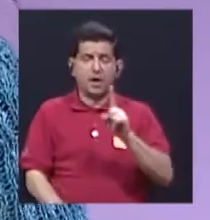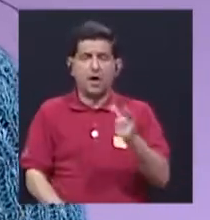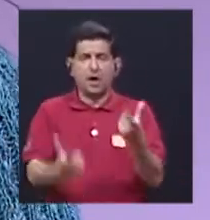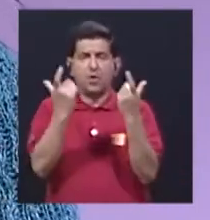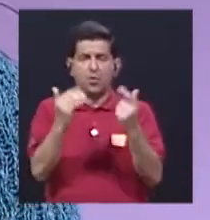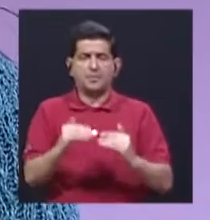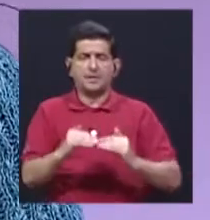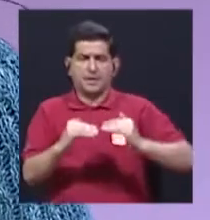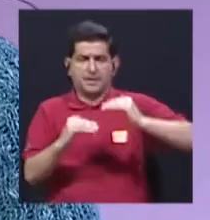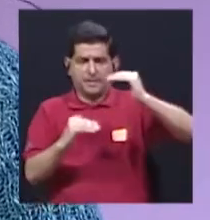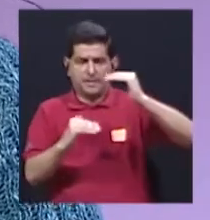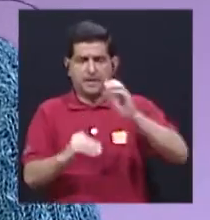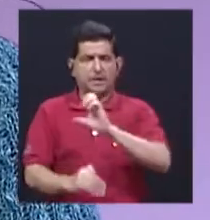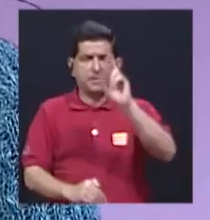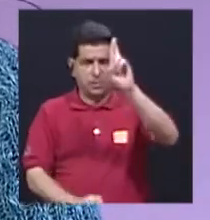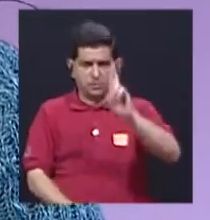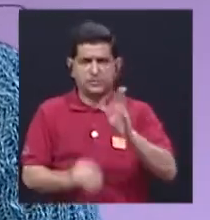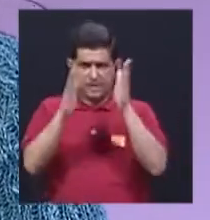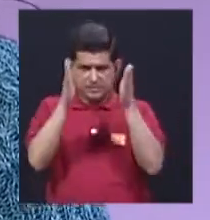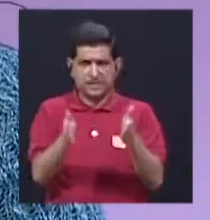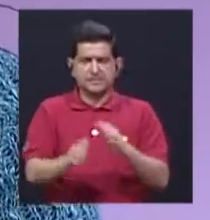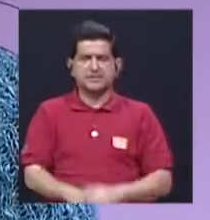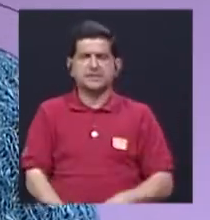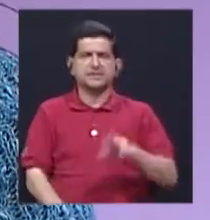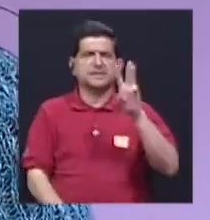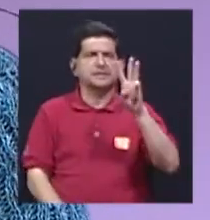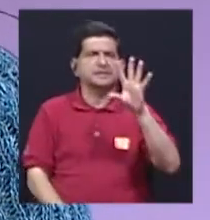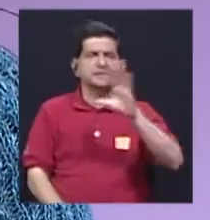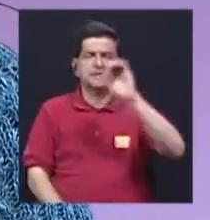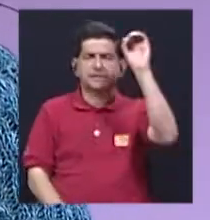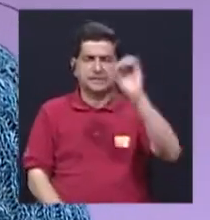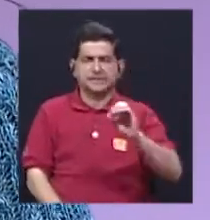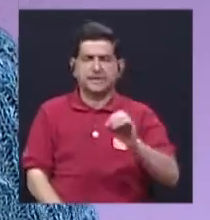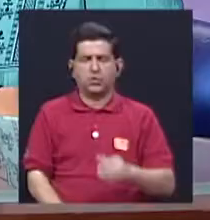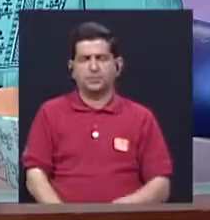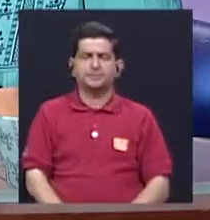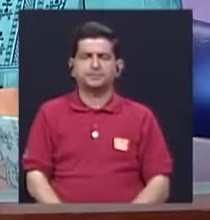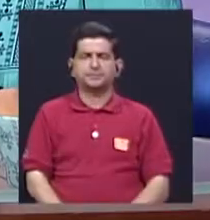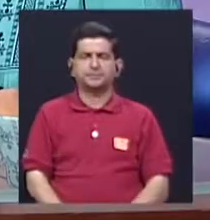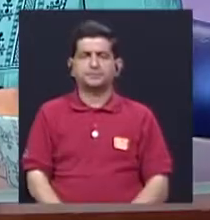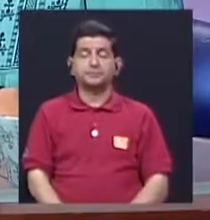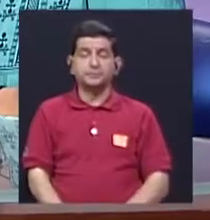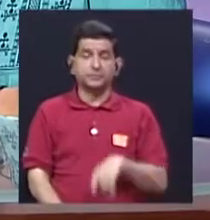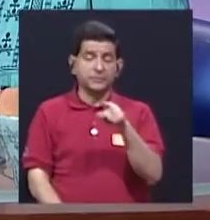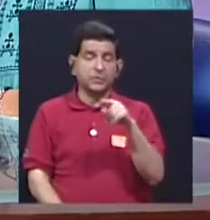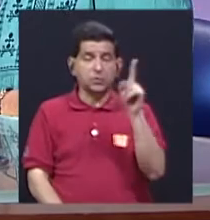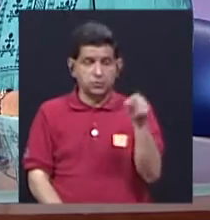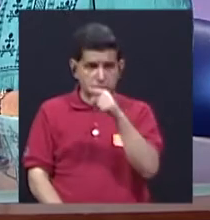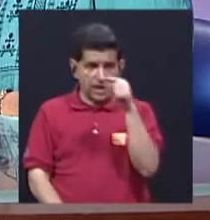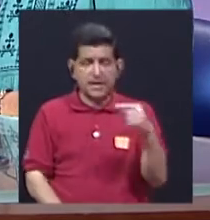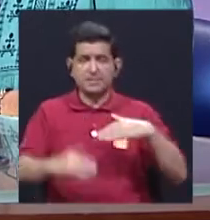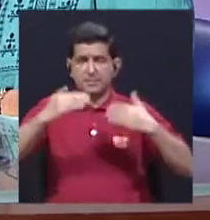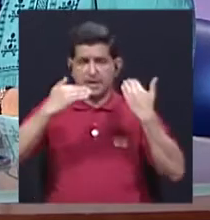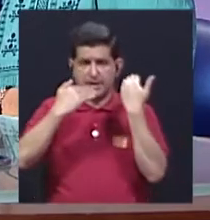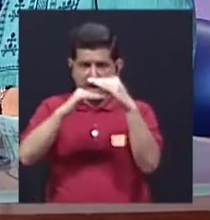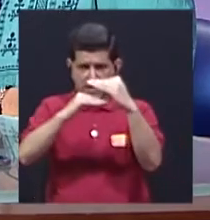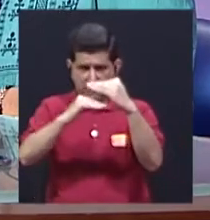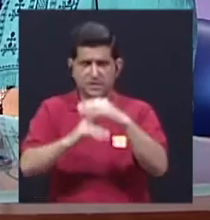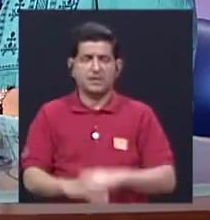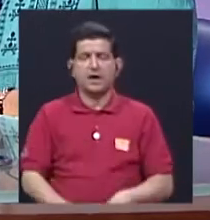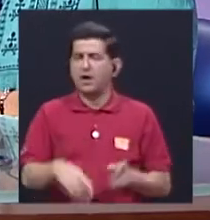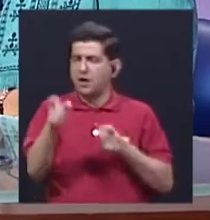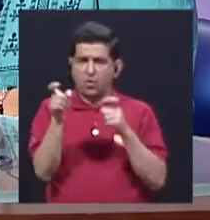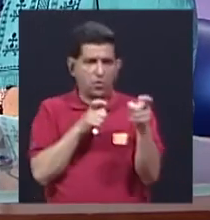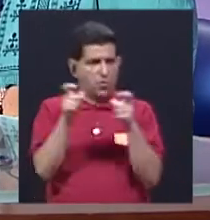mayoritariamente costarricense, ¿verdad?, el 65% al menos. Entonces, si usted quita esa restricción o si usted no